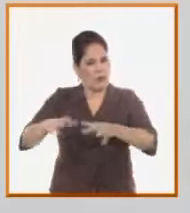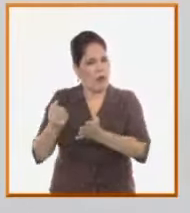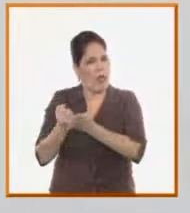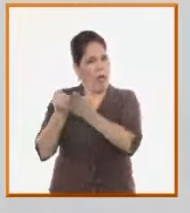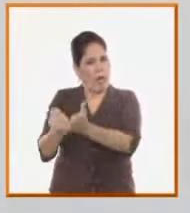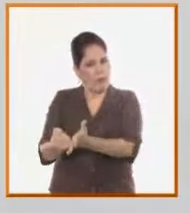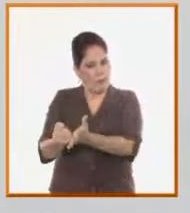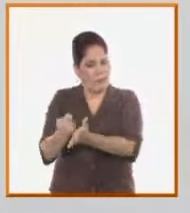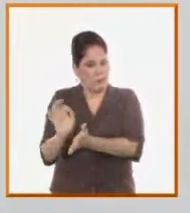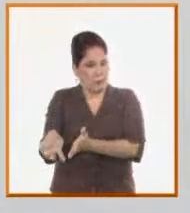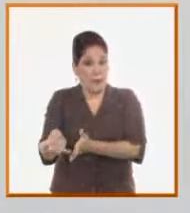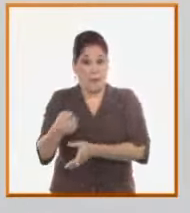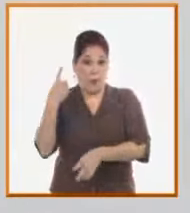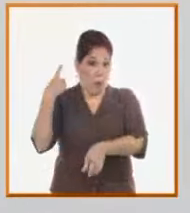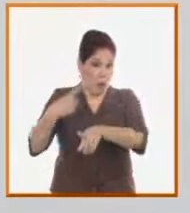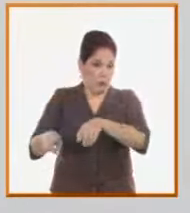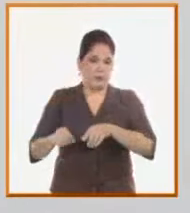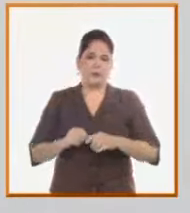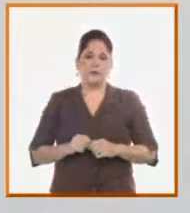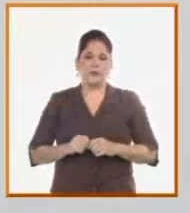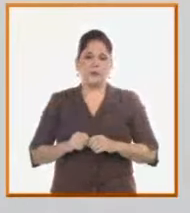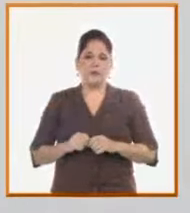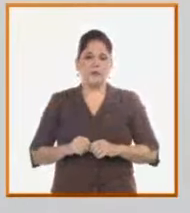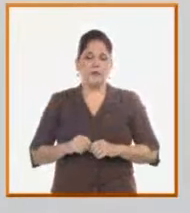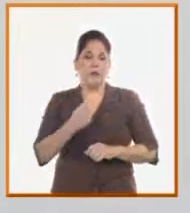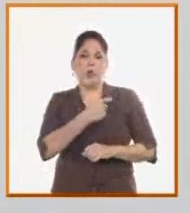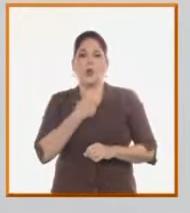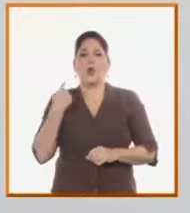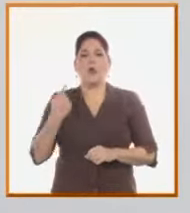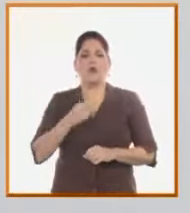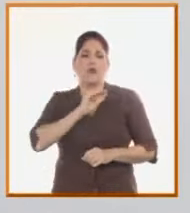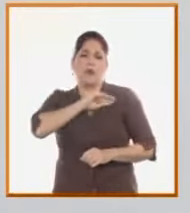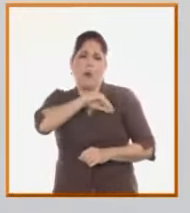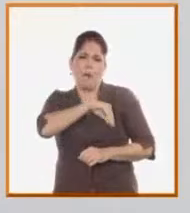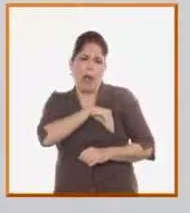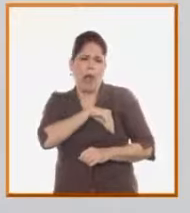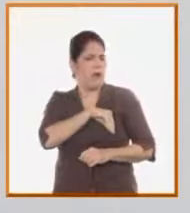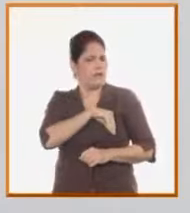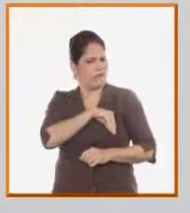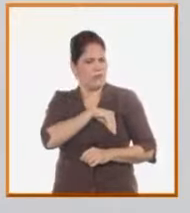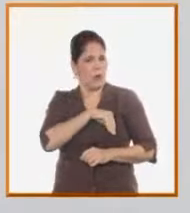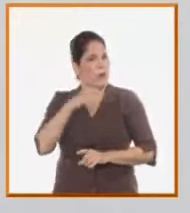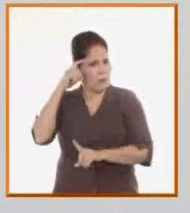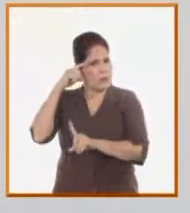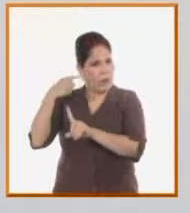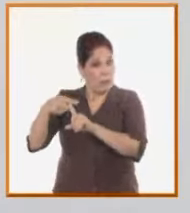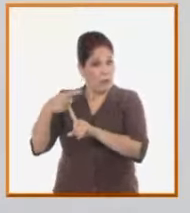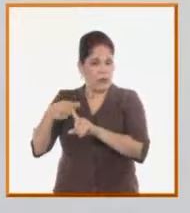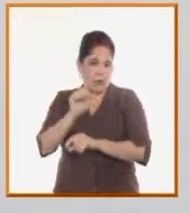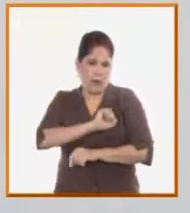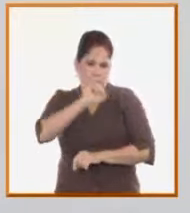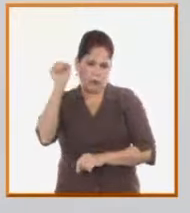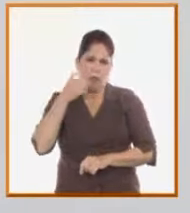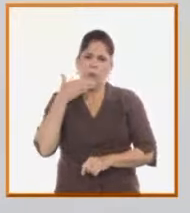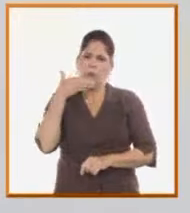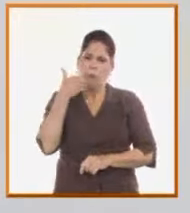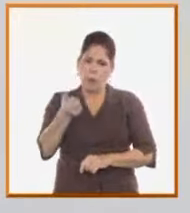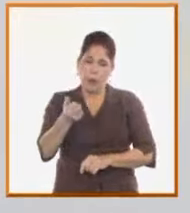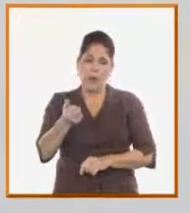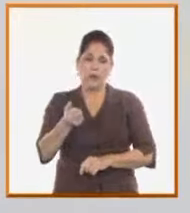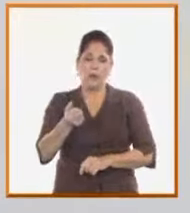Hay que decir que tampoco estamos desalentados, que estamos optimistas con los resultados alcanzados, porque